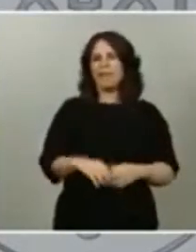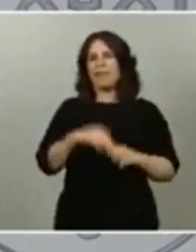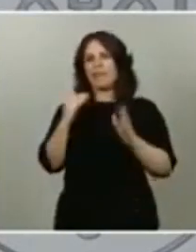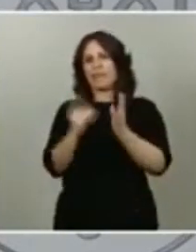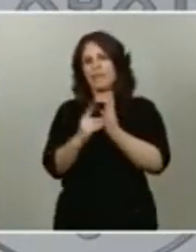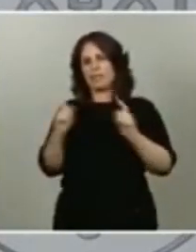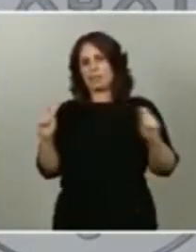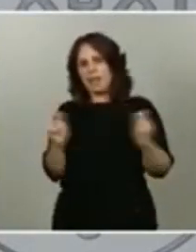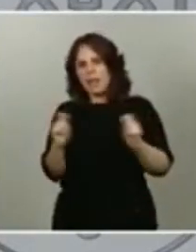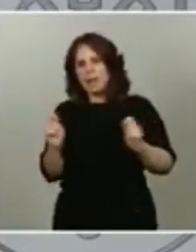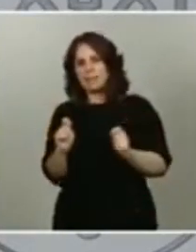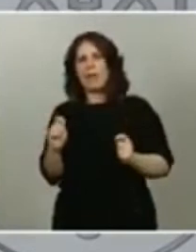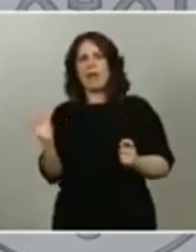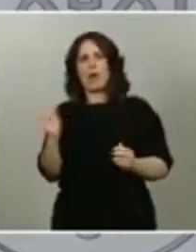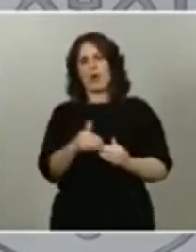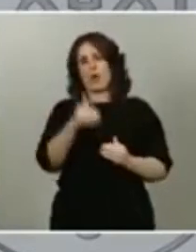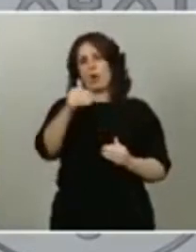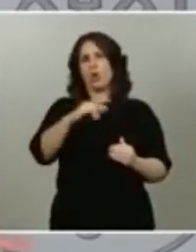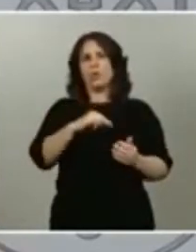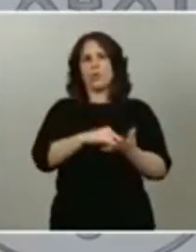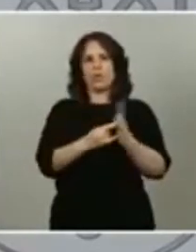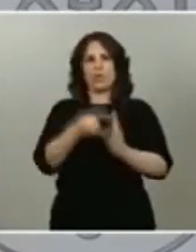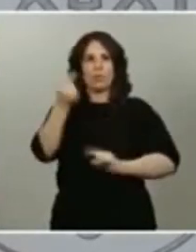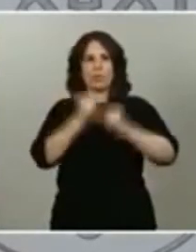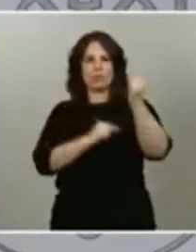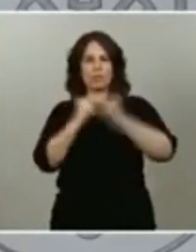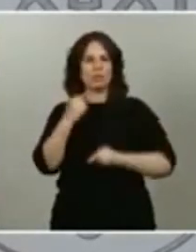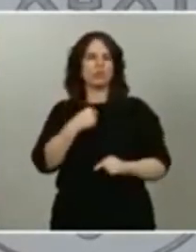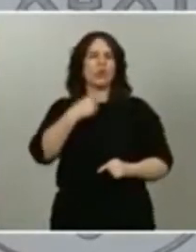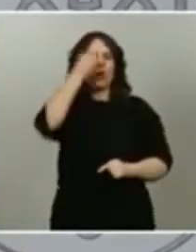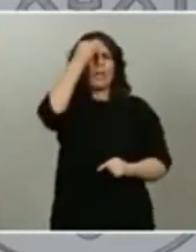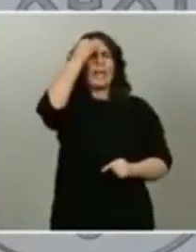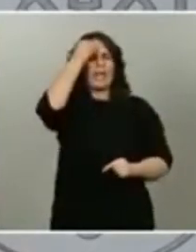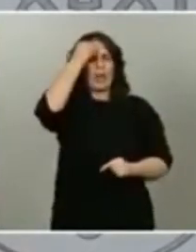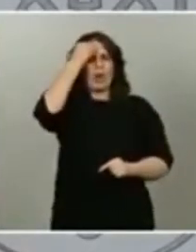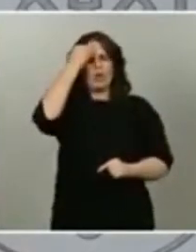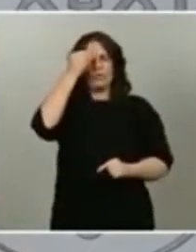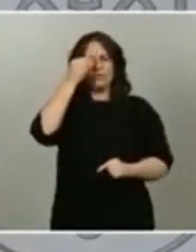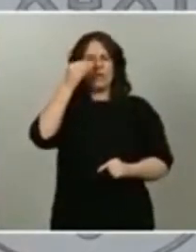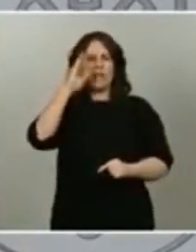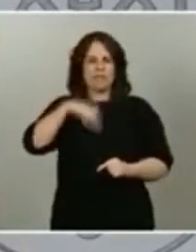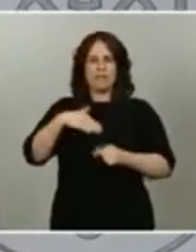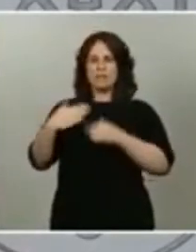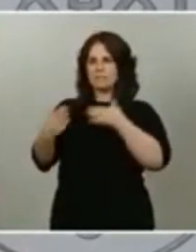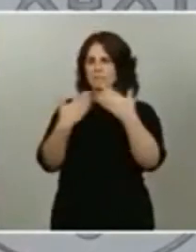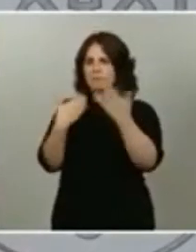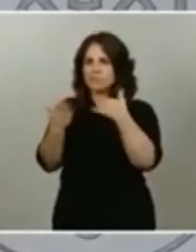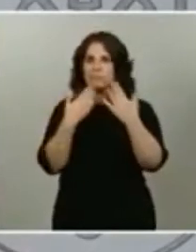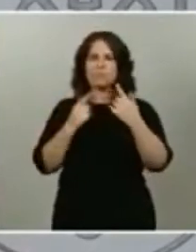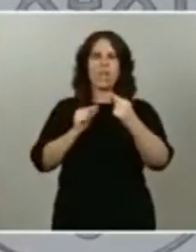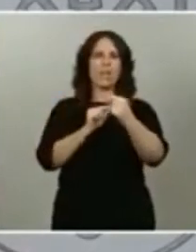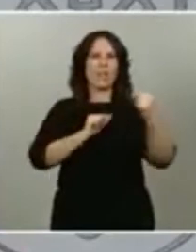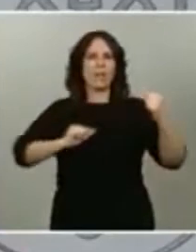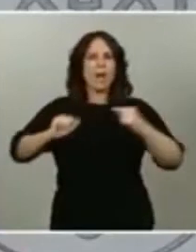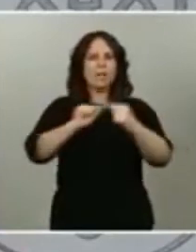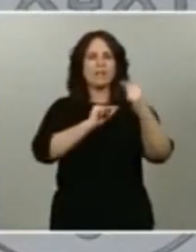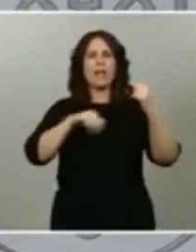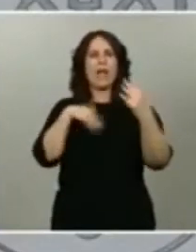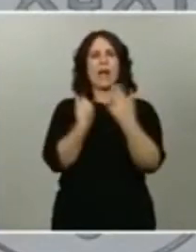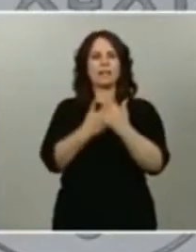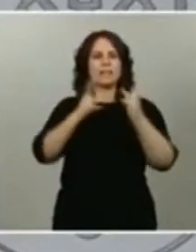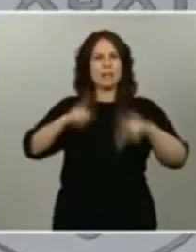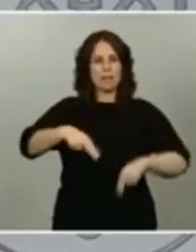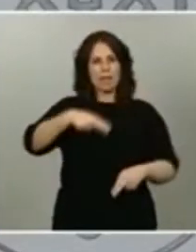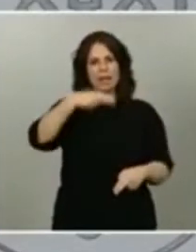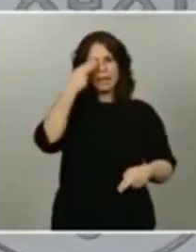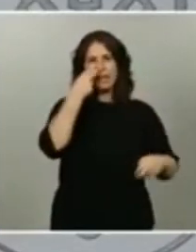futuro proyectos de presupuesto tendremos un amplio espacio para dialogar para debatir y para que los intereses evidentemente